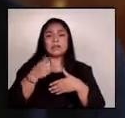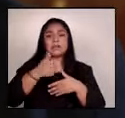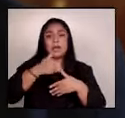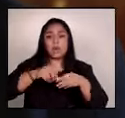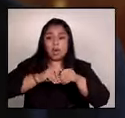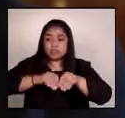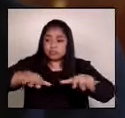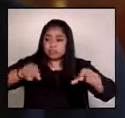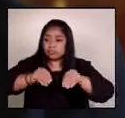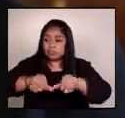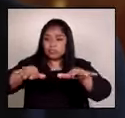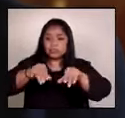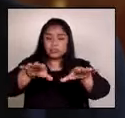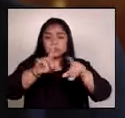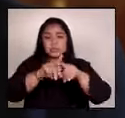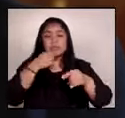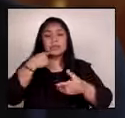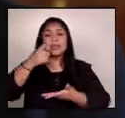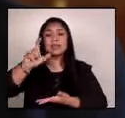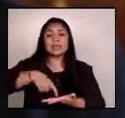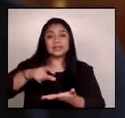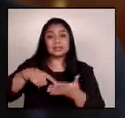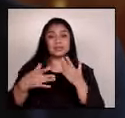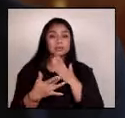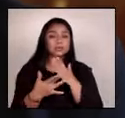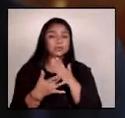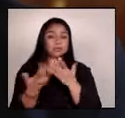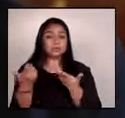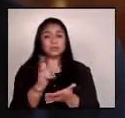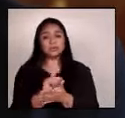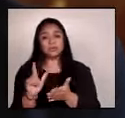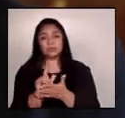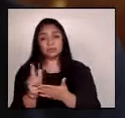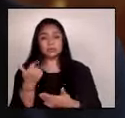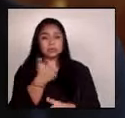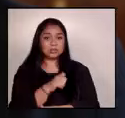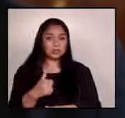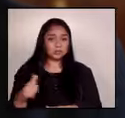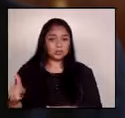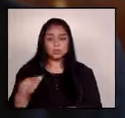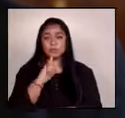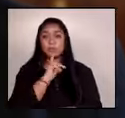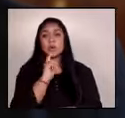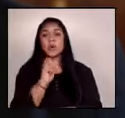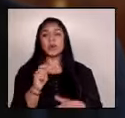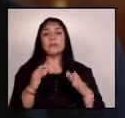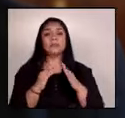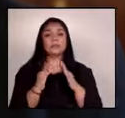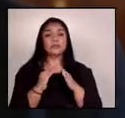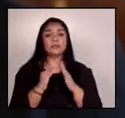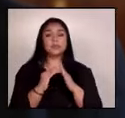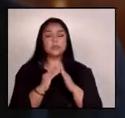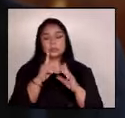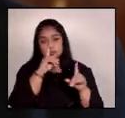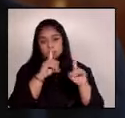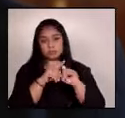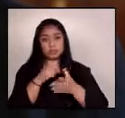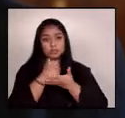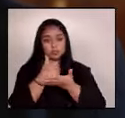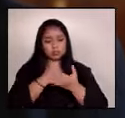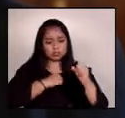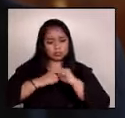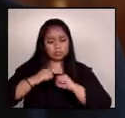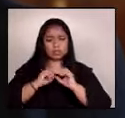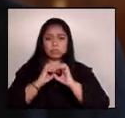agrícola con apoyo en créditos y tecnología, saneamiento de agua y mejoramiento de viviendas, en un esfuerzo que busca